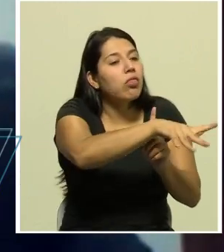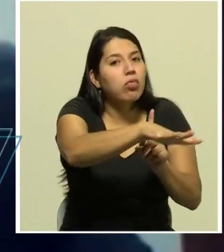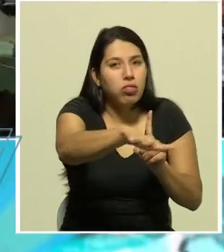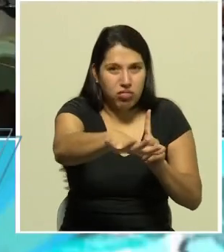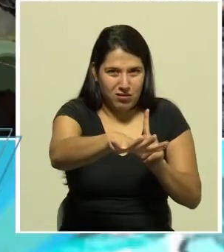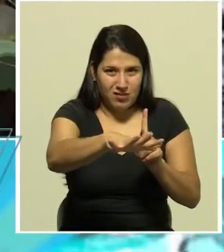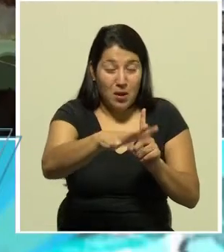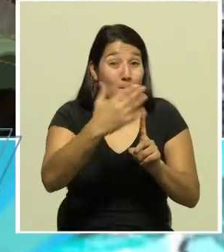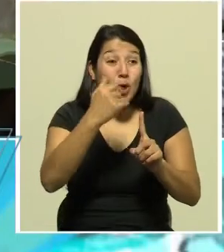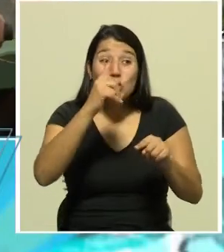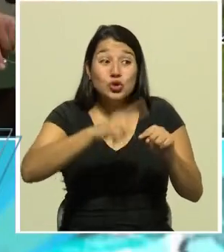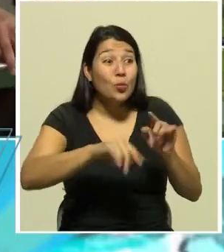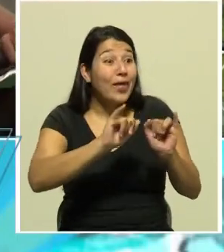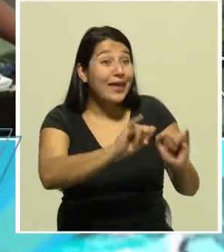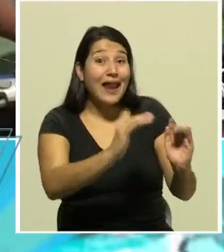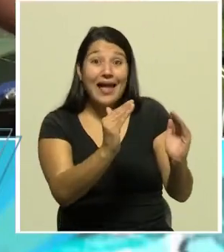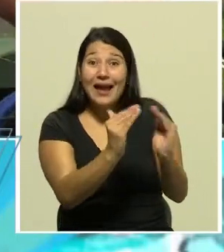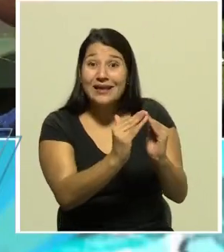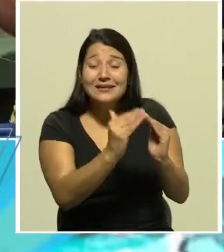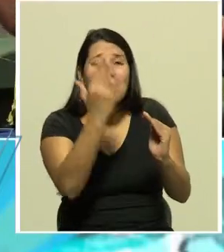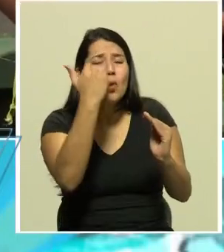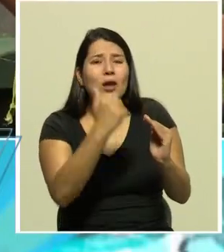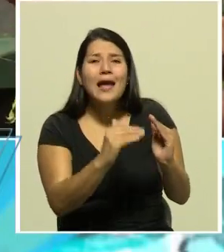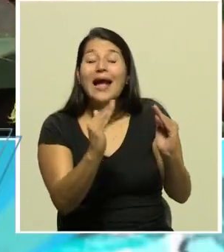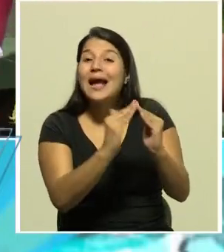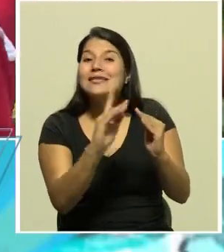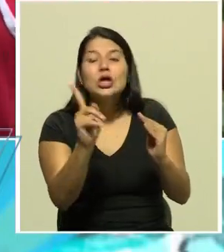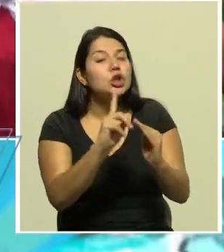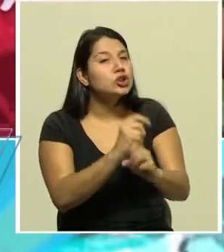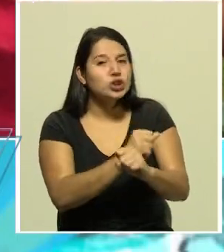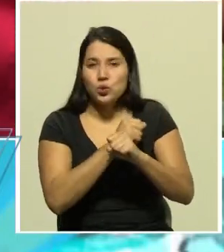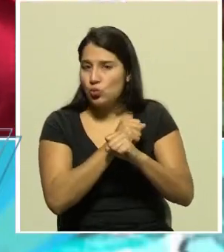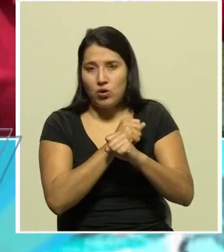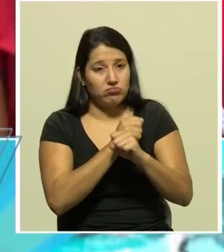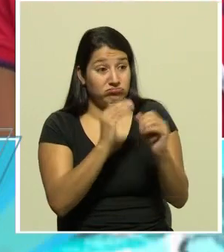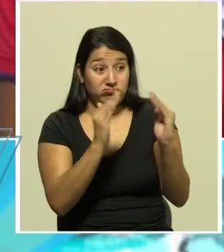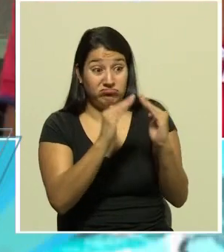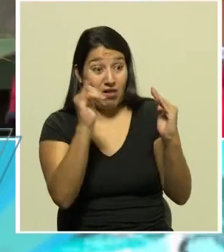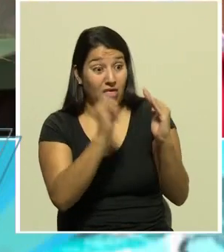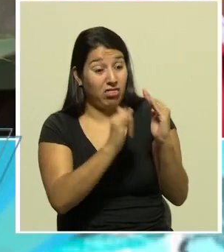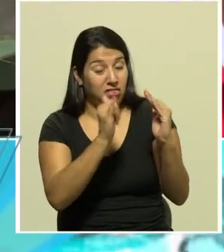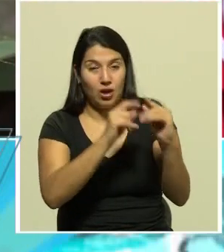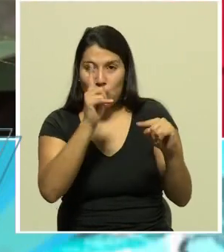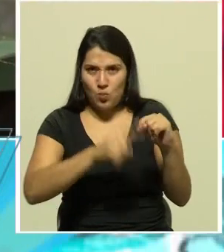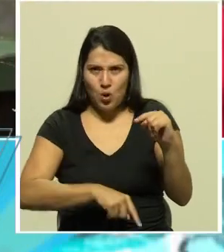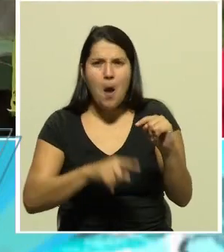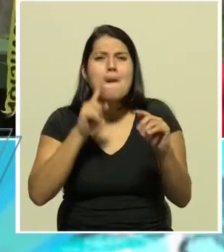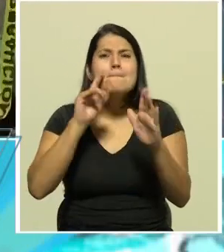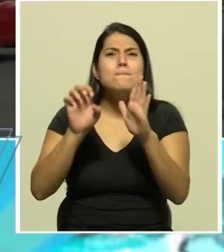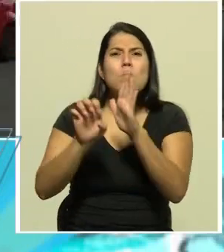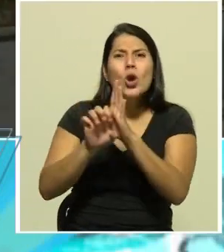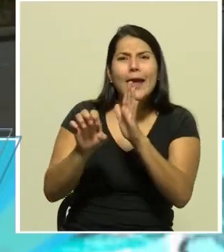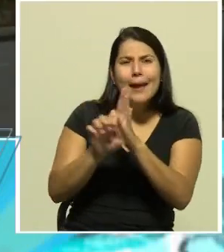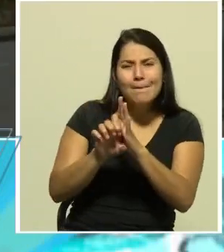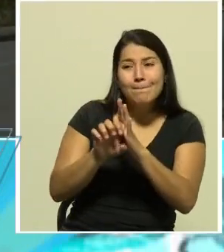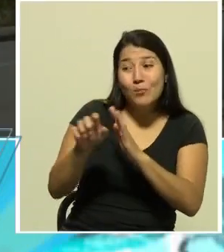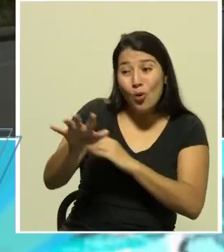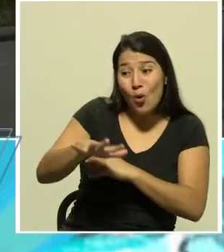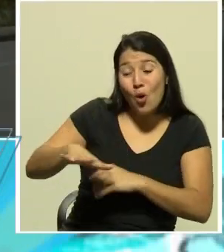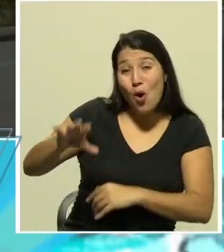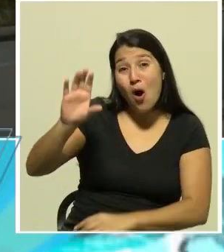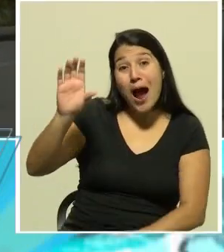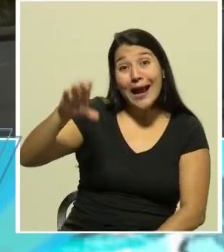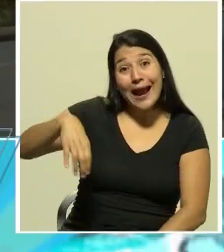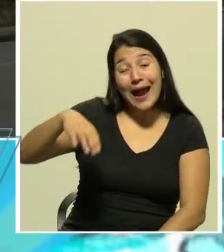una situación que se vivió muy tranquila en el precario de la Carpio donde un grupo de